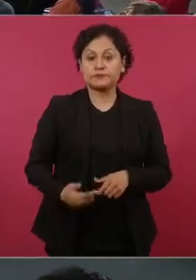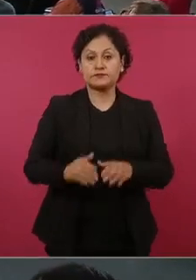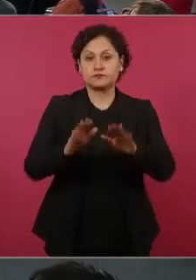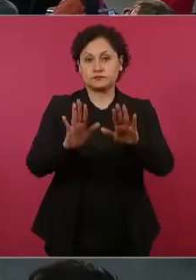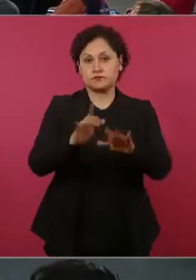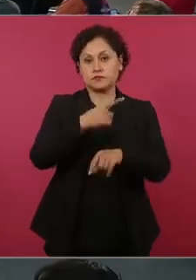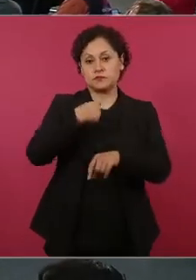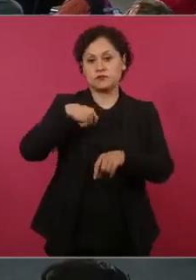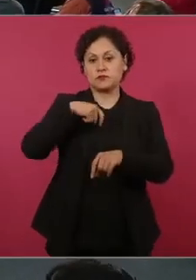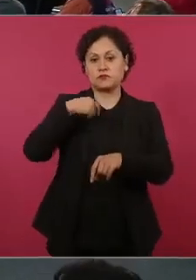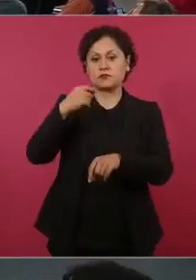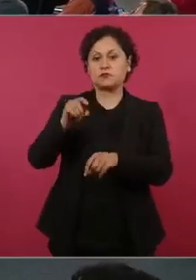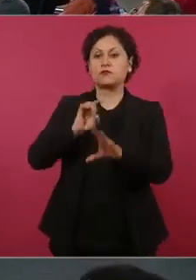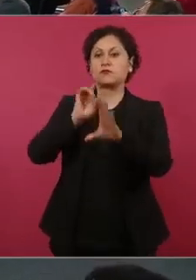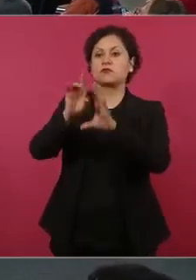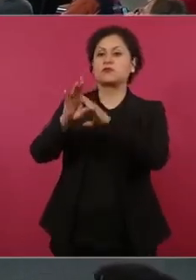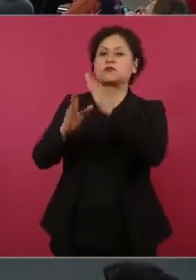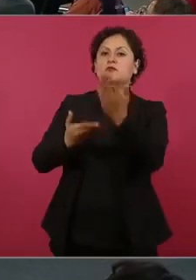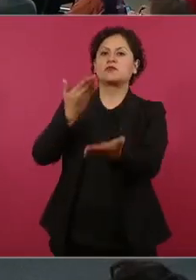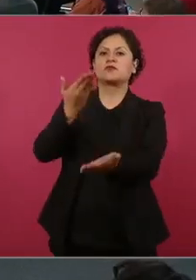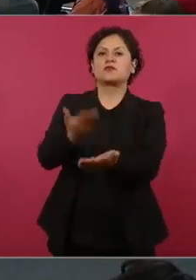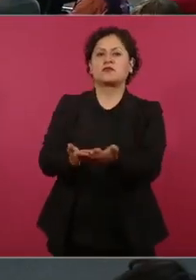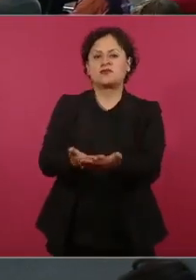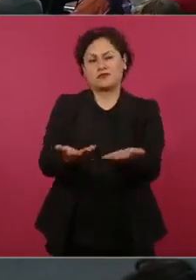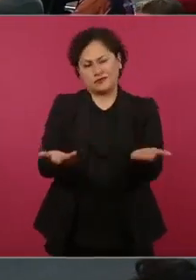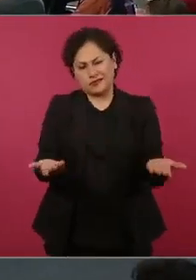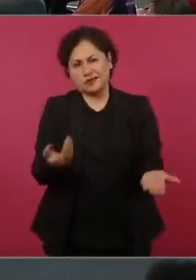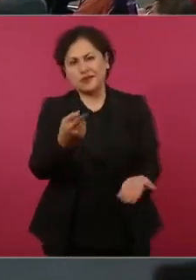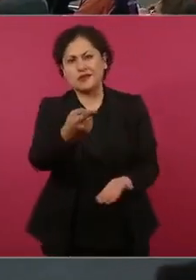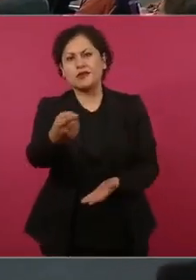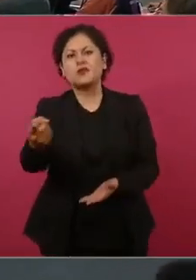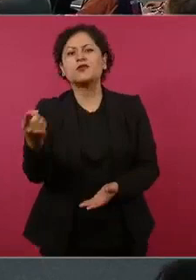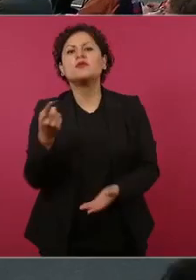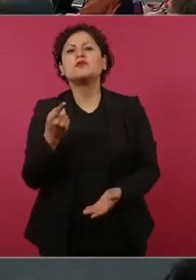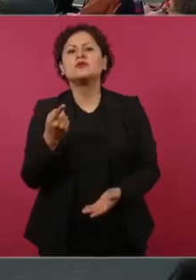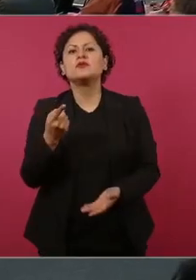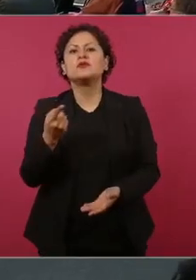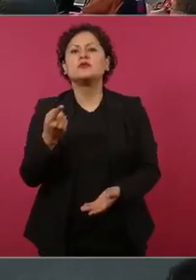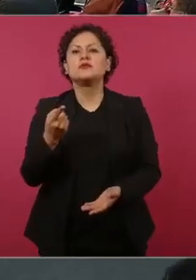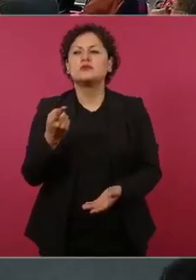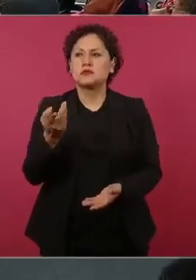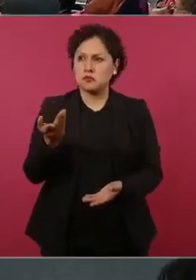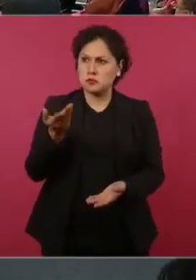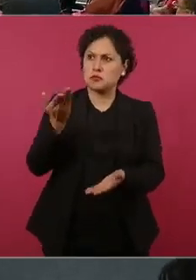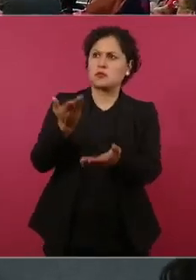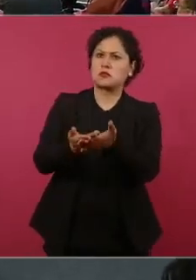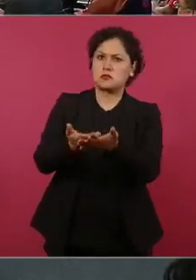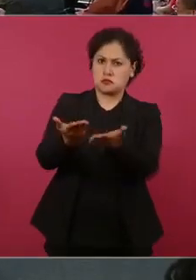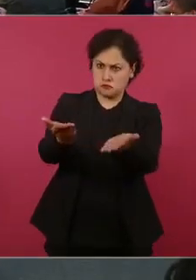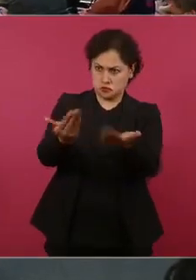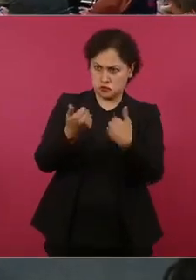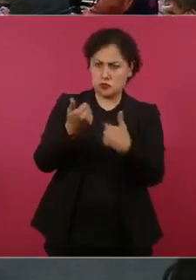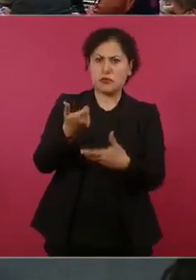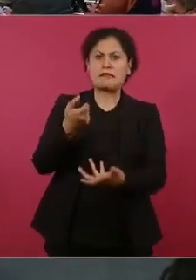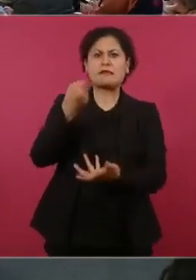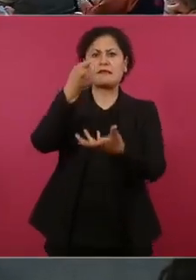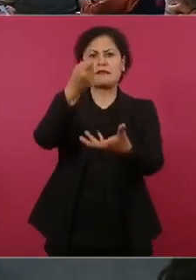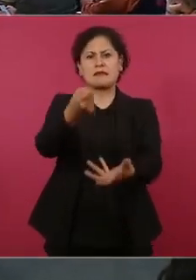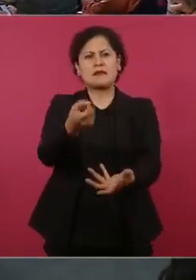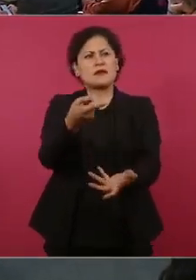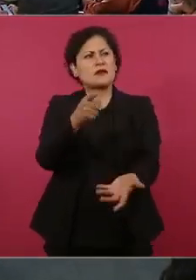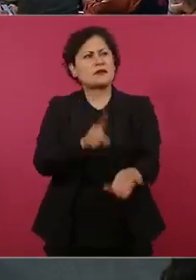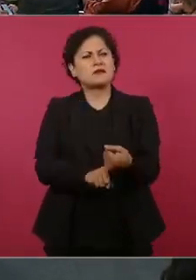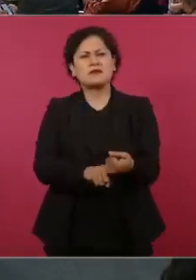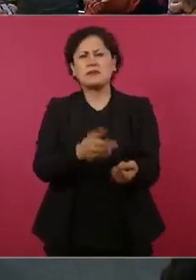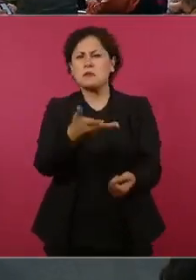propuesta, a ver, por qué no aportan ese dinero, son como 15 mil millones,